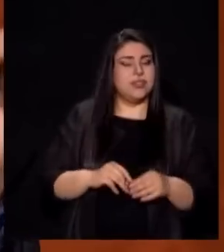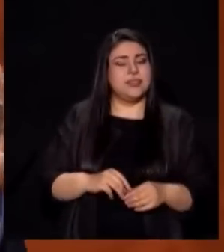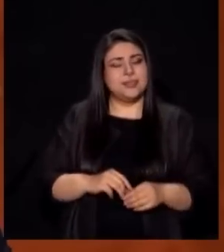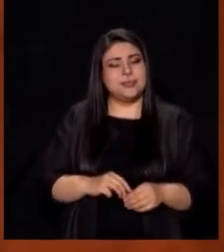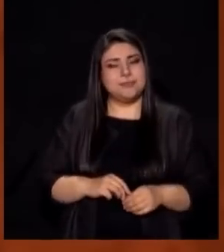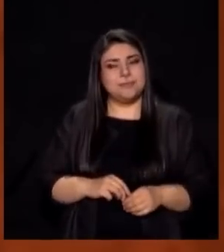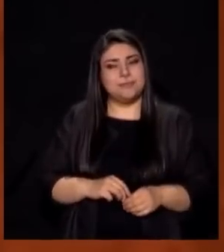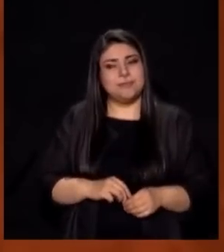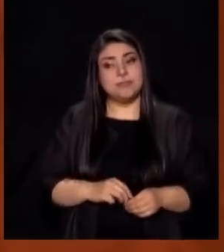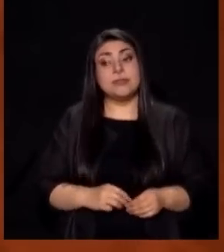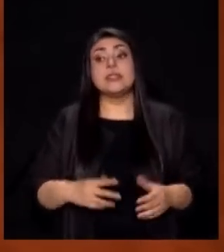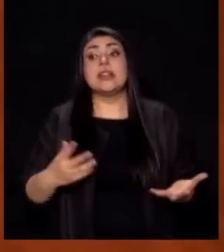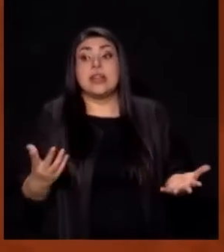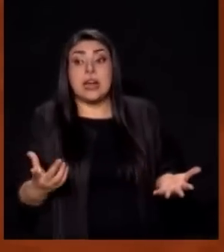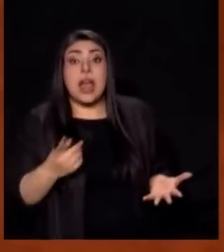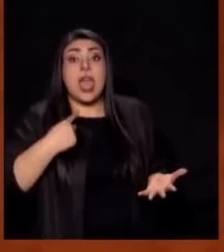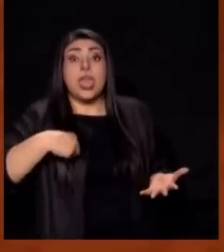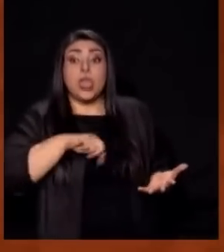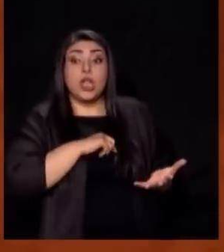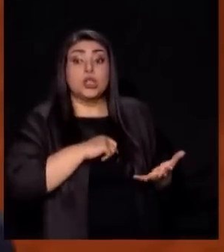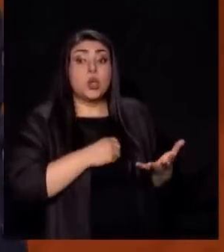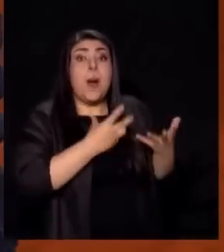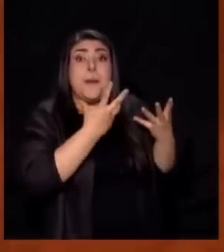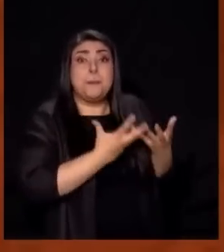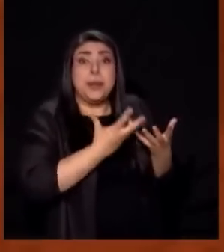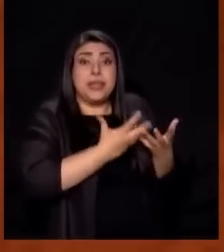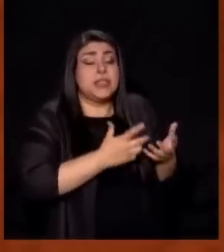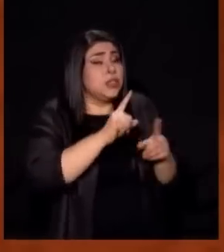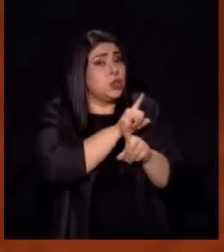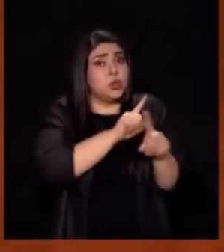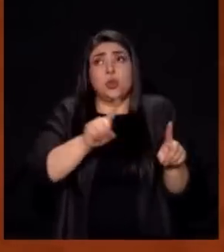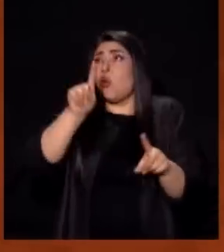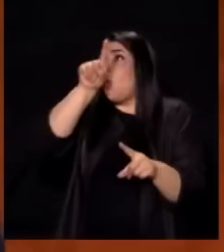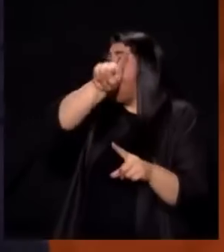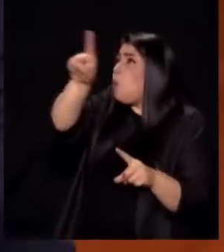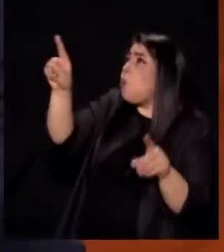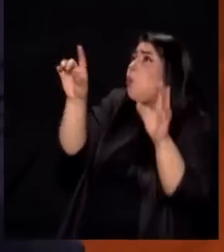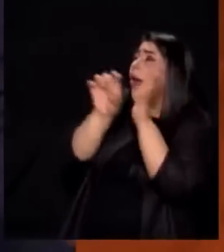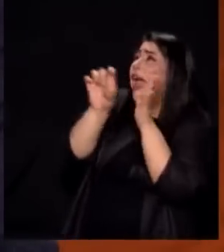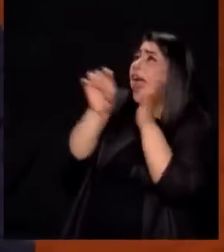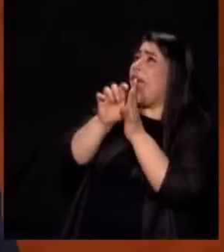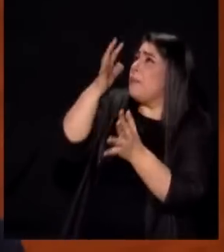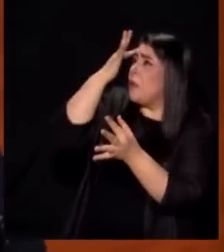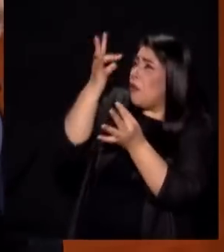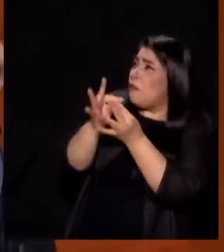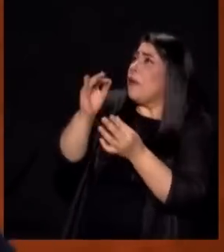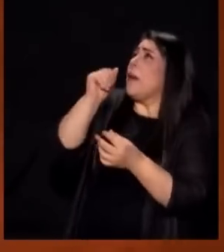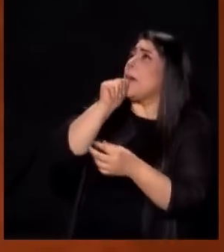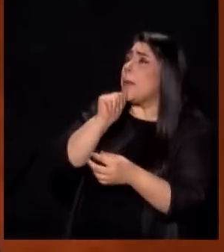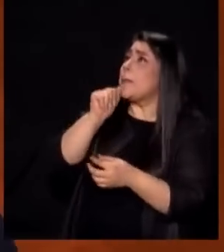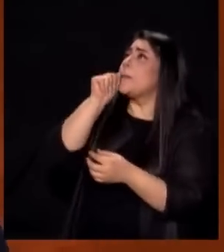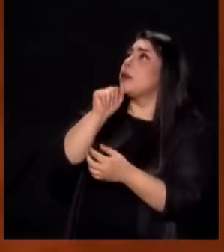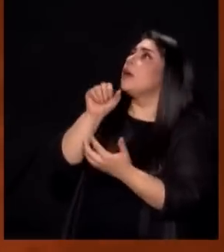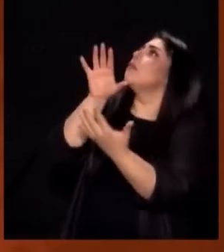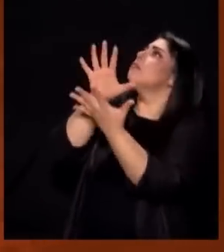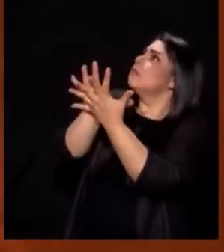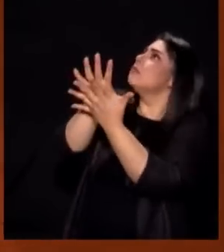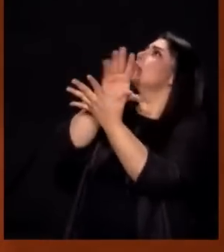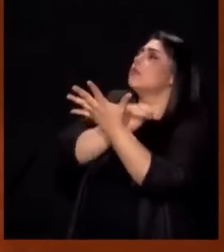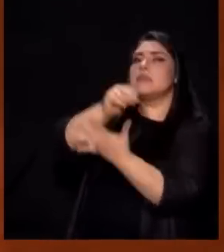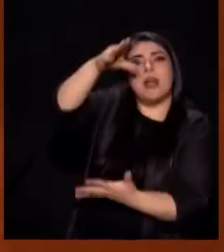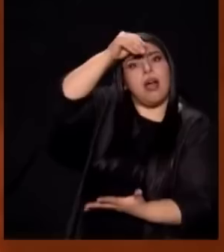A fin De que No os Hagáis Perezosos Sino Imitadores De Aquellos Que Por La Fe Y La Paciencia Heredan Las ¿Qué?